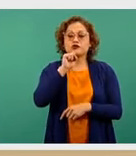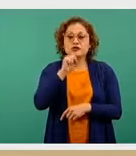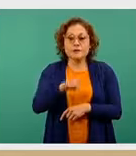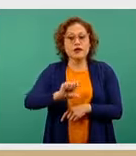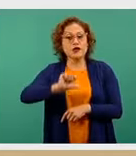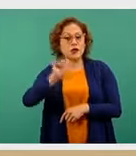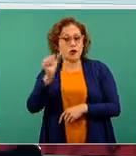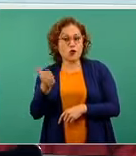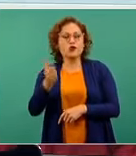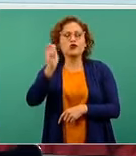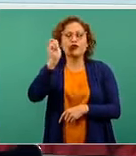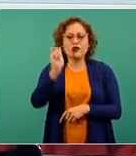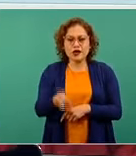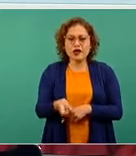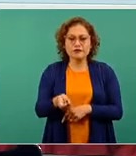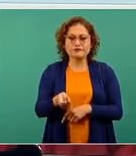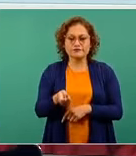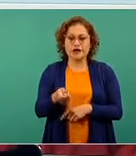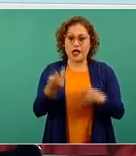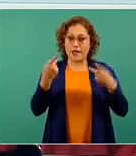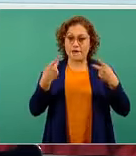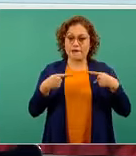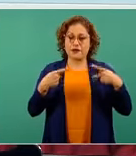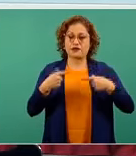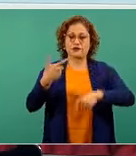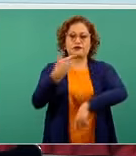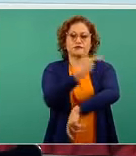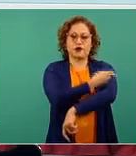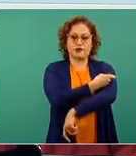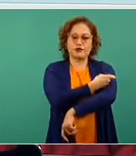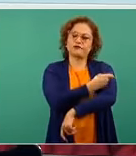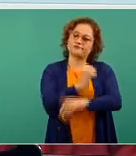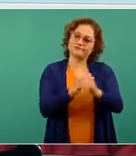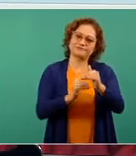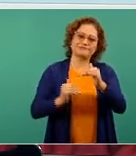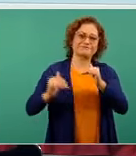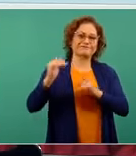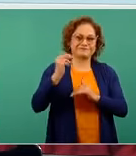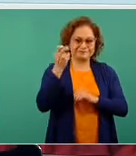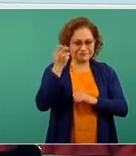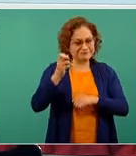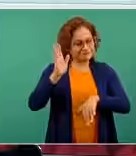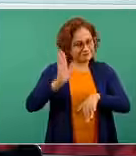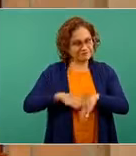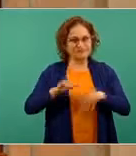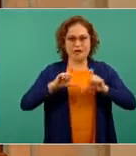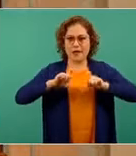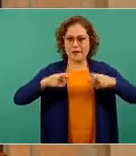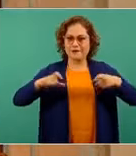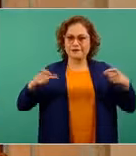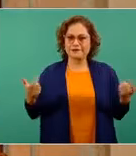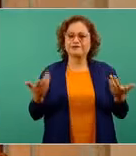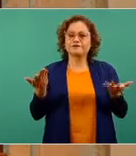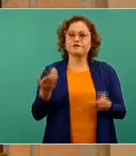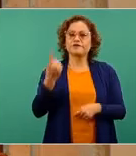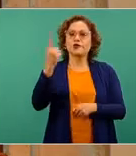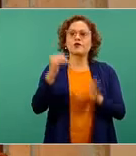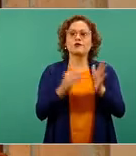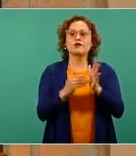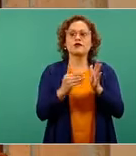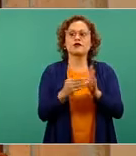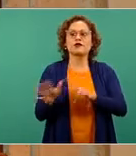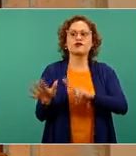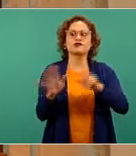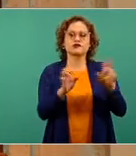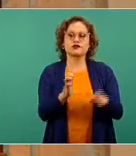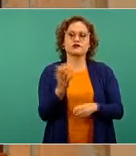que es las personas que tienen ya un esquema completo de vacunación para el día de hoy, más de un millón ochocientos cincuenta y cinco